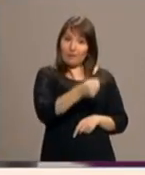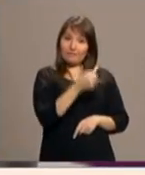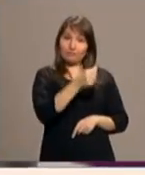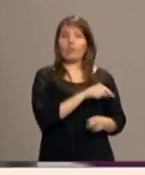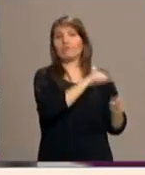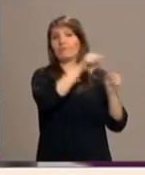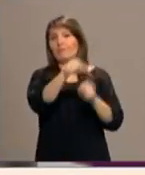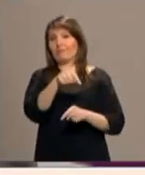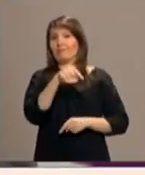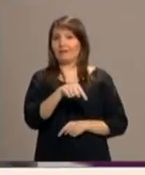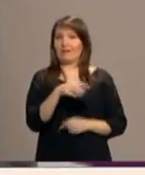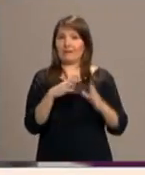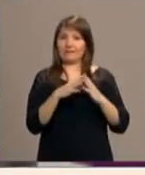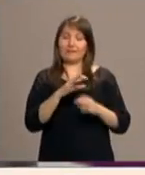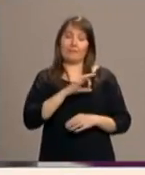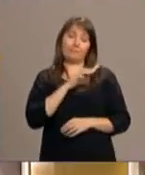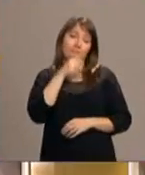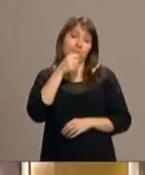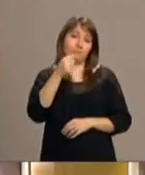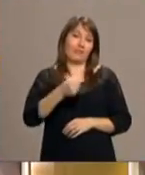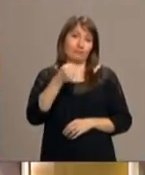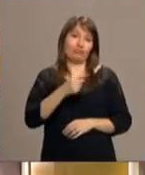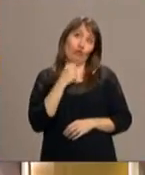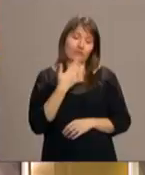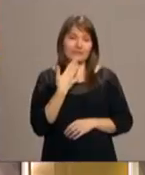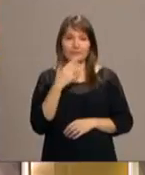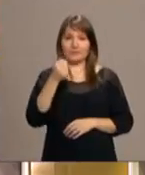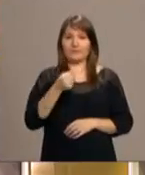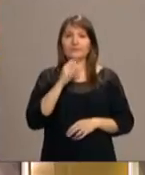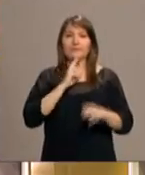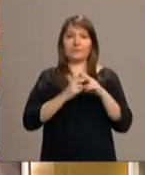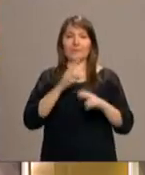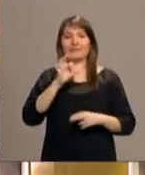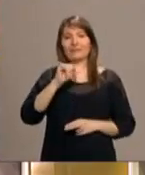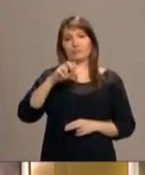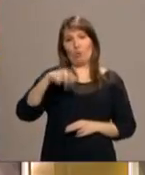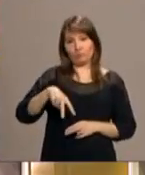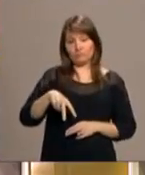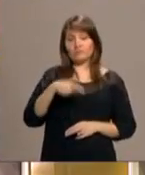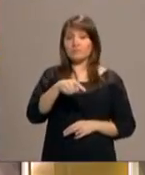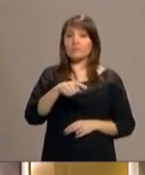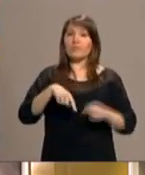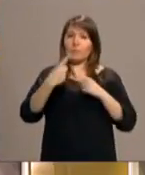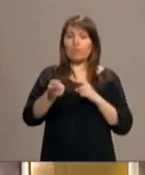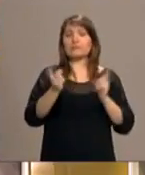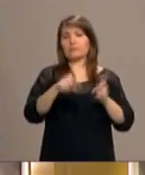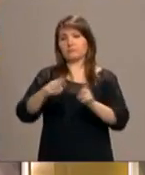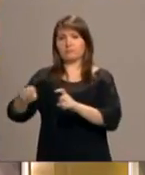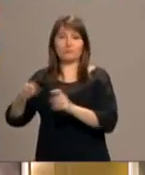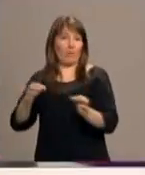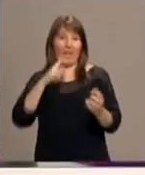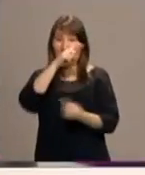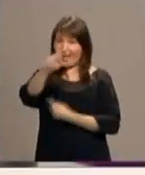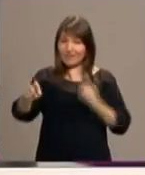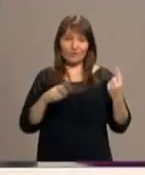alemana que se llama Simon Dombrich. Entonces eso marca el inicio y el final y después hay actos, hay algunos actos que se hacen todos los años,